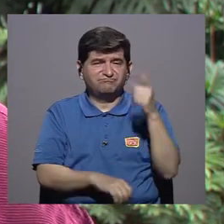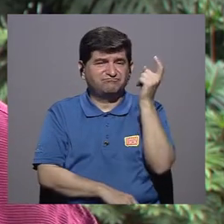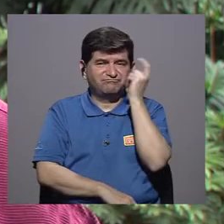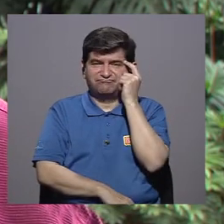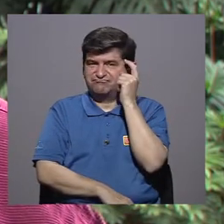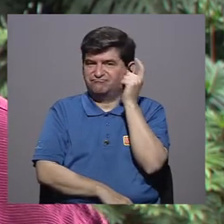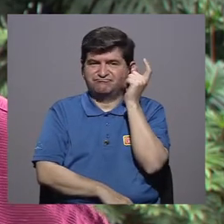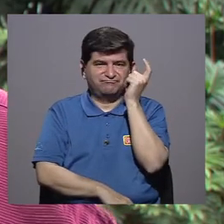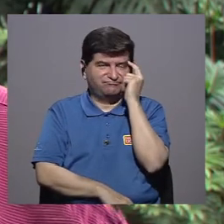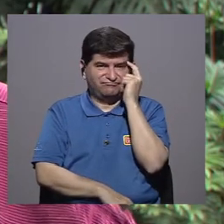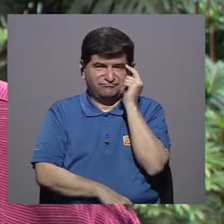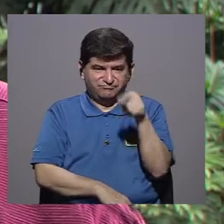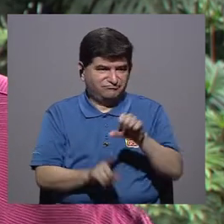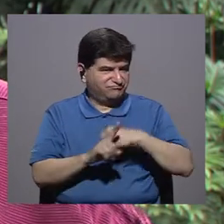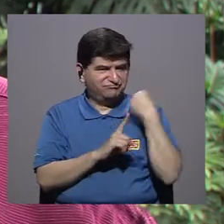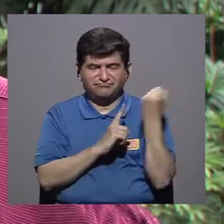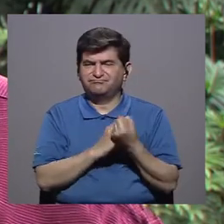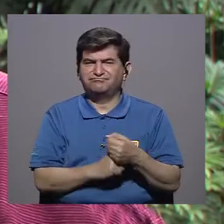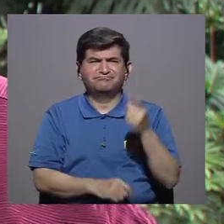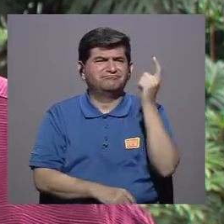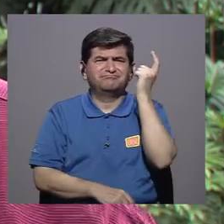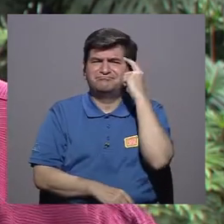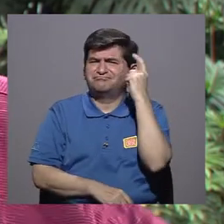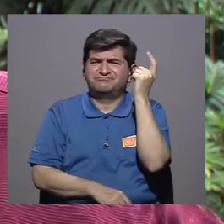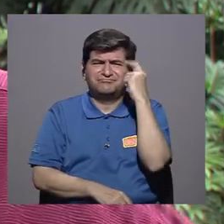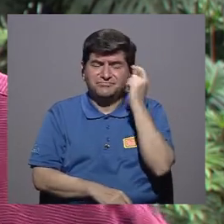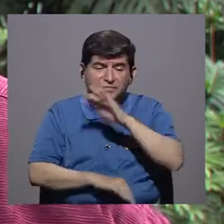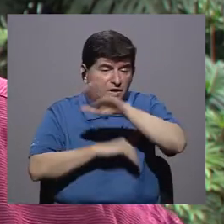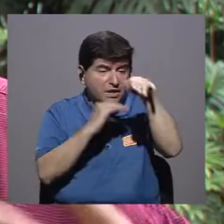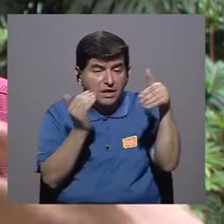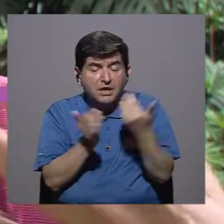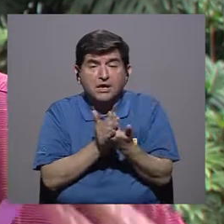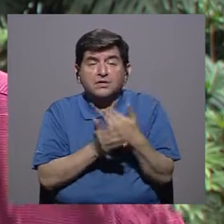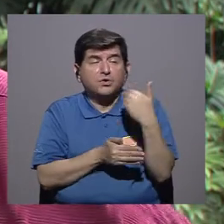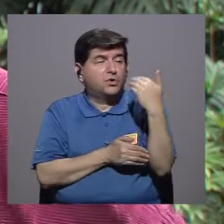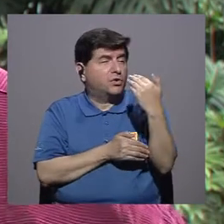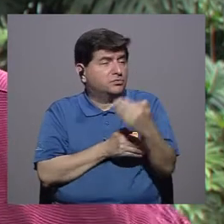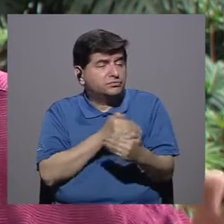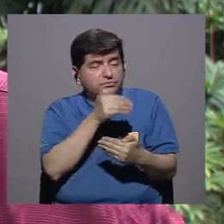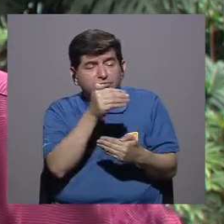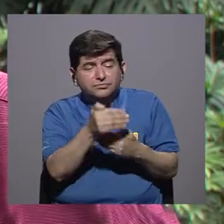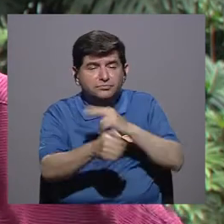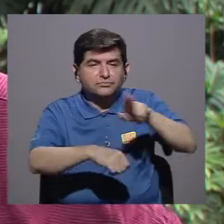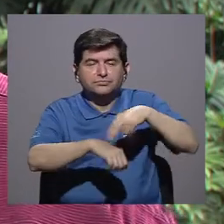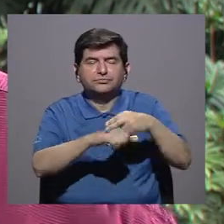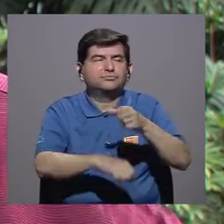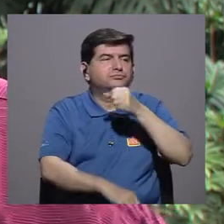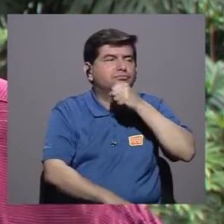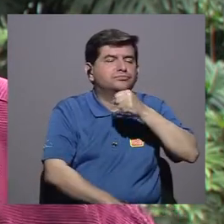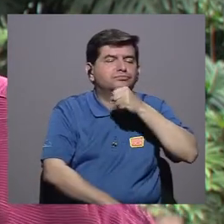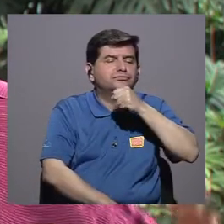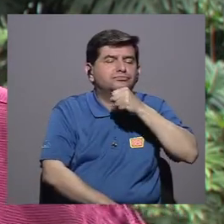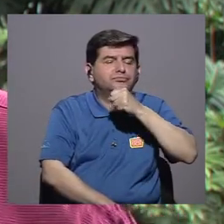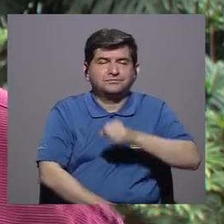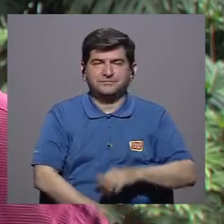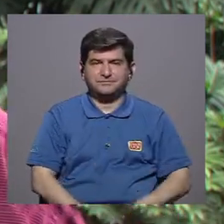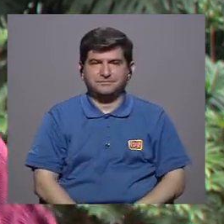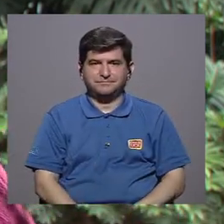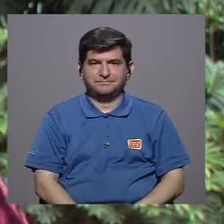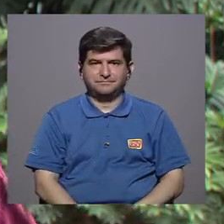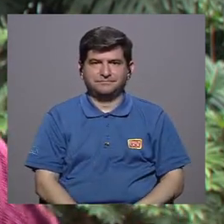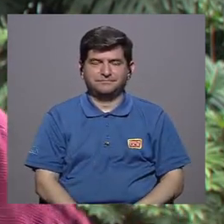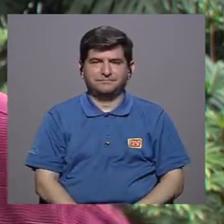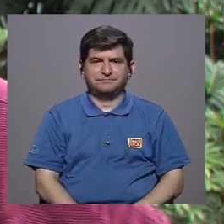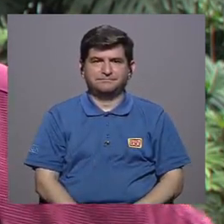piensa en este asunto, no piensa en que todos vamos en un proceso natural de envejecimiento